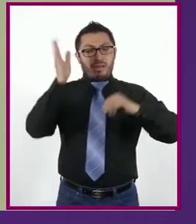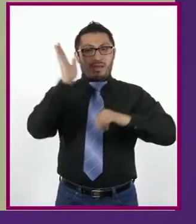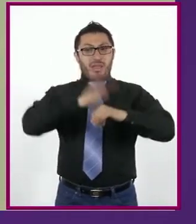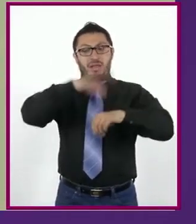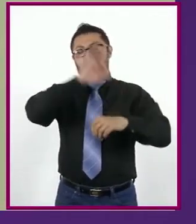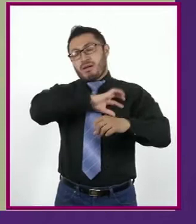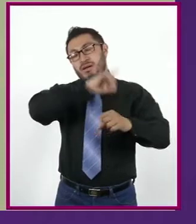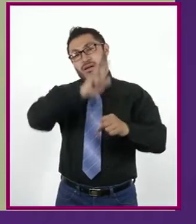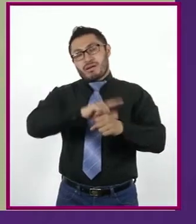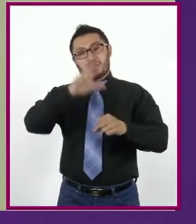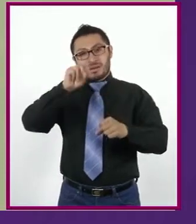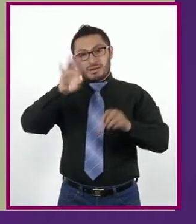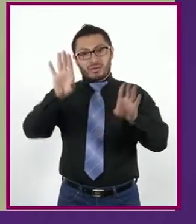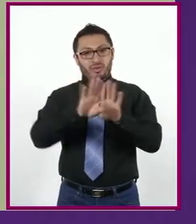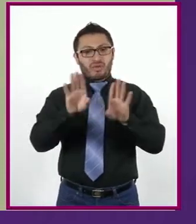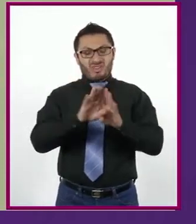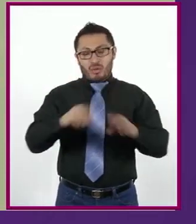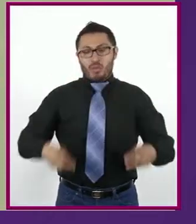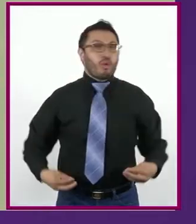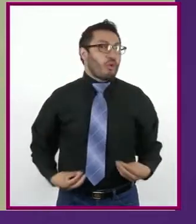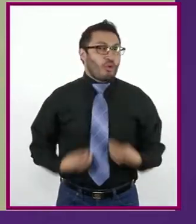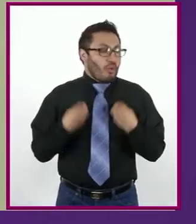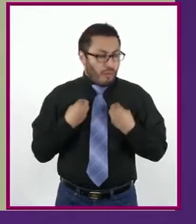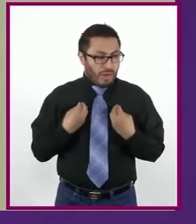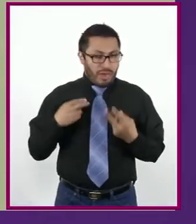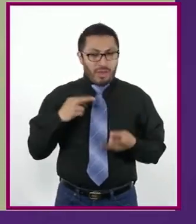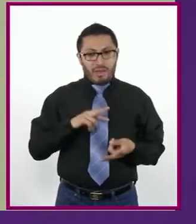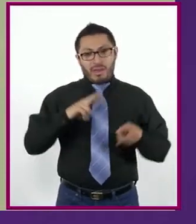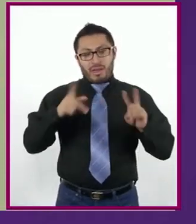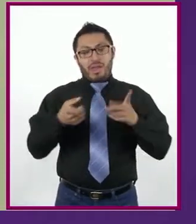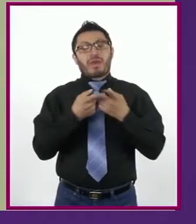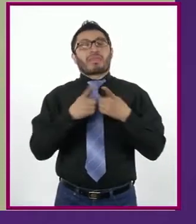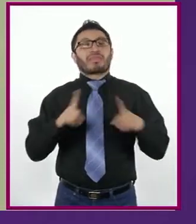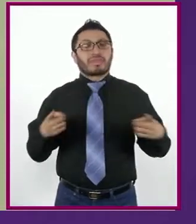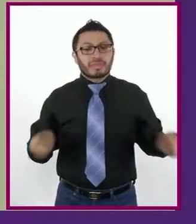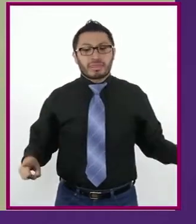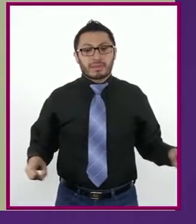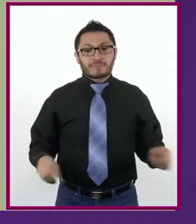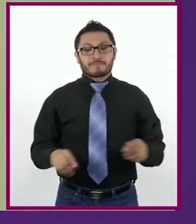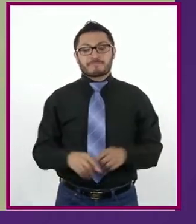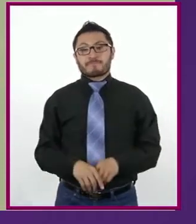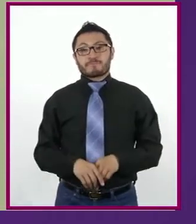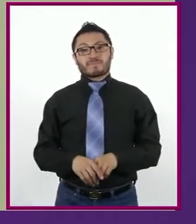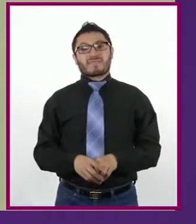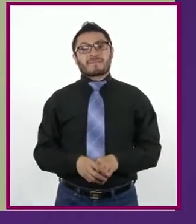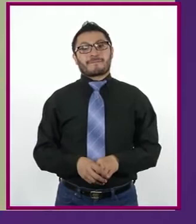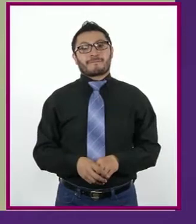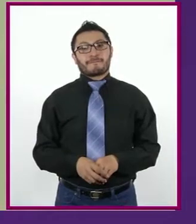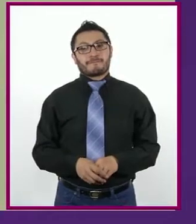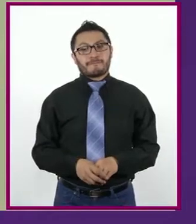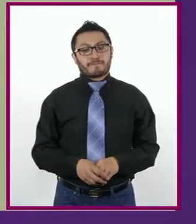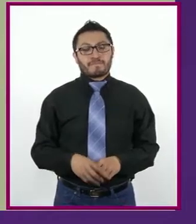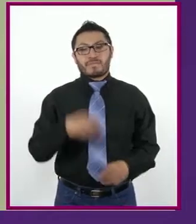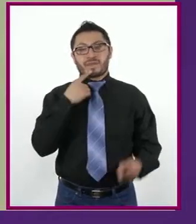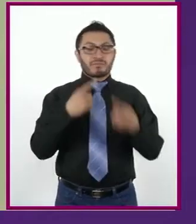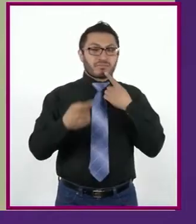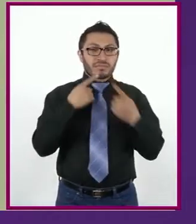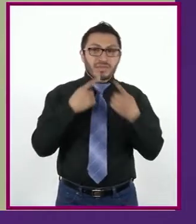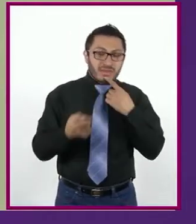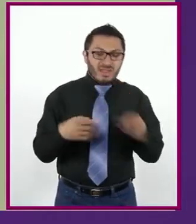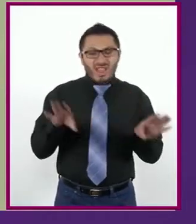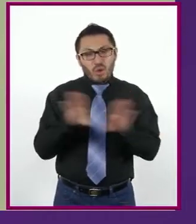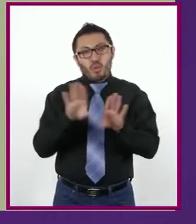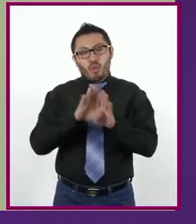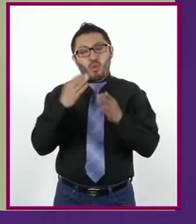que no tienen que ver con la sobrevivencia, sino con el desarrollo y la autorealización. Discutan cómo